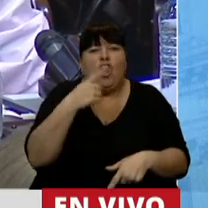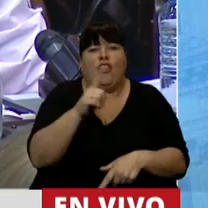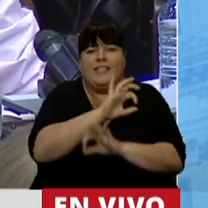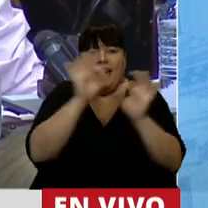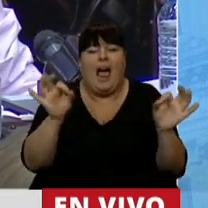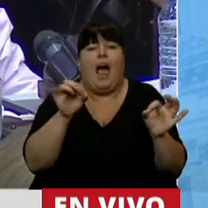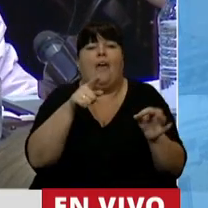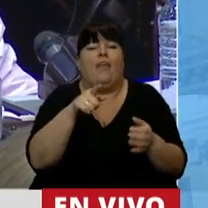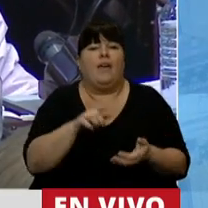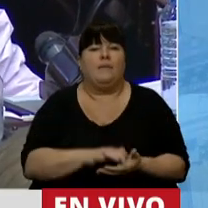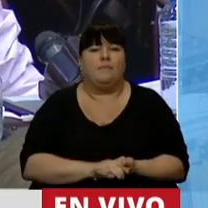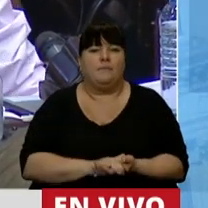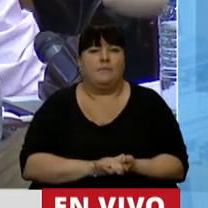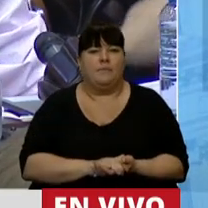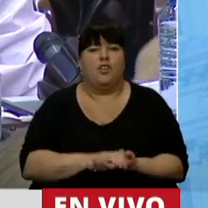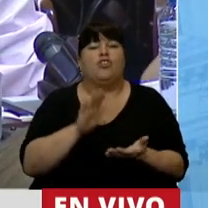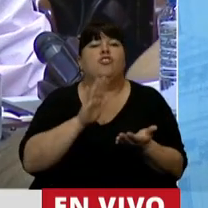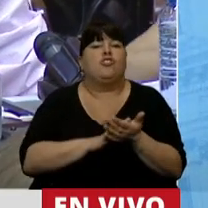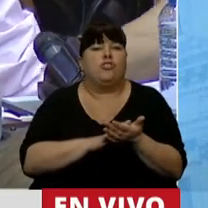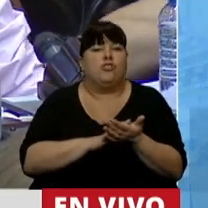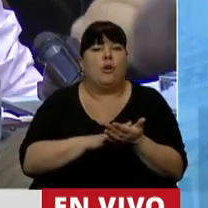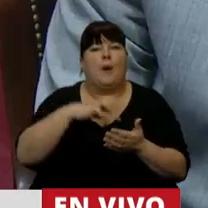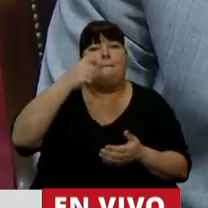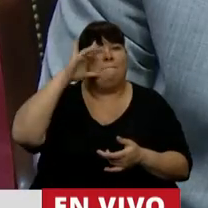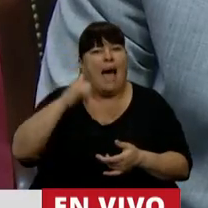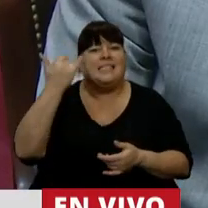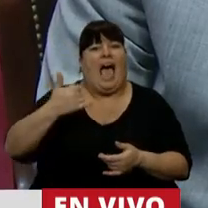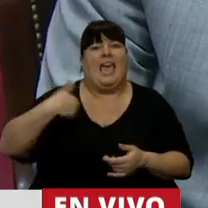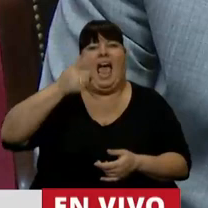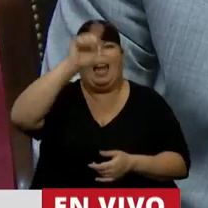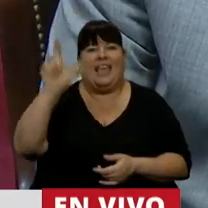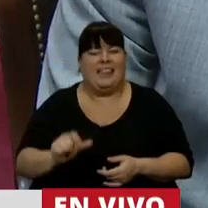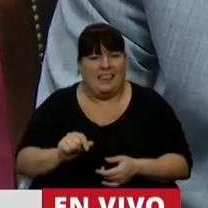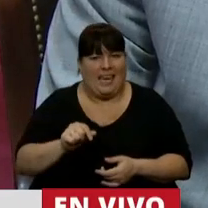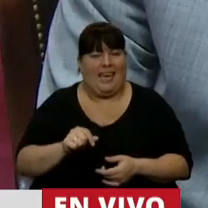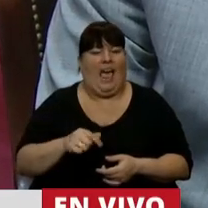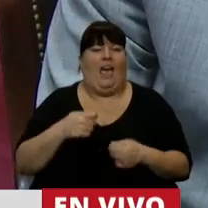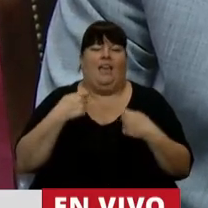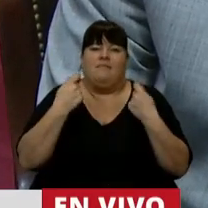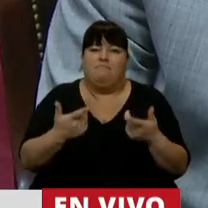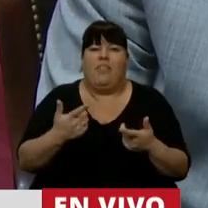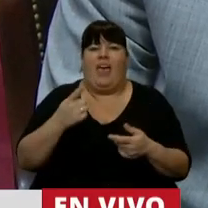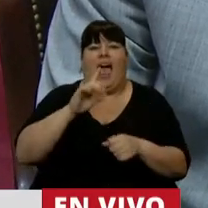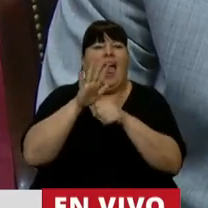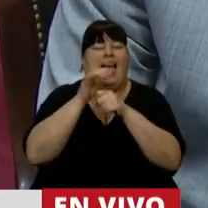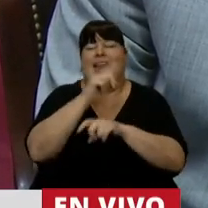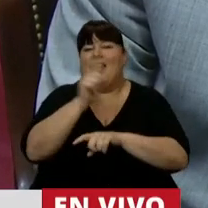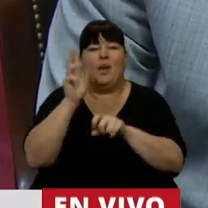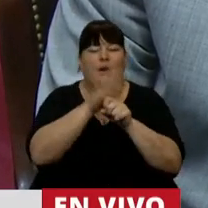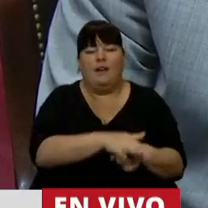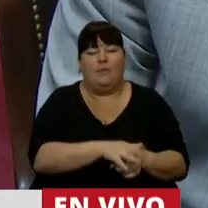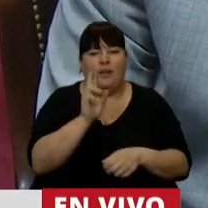tampoco de las Kiara Paez que hay en el país, inspiradora del Ni Una Menos,